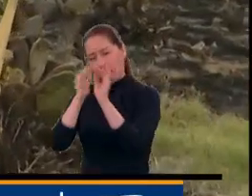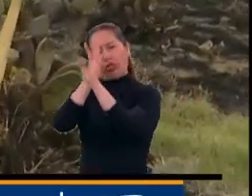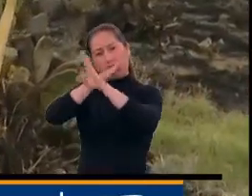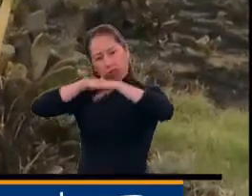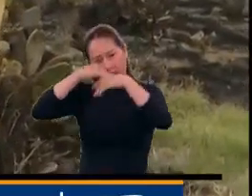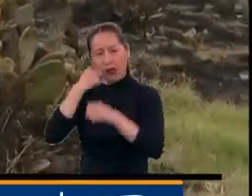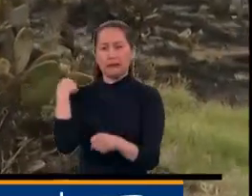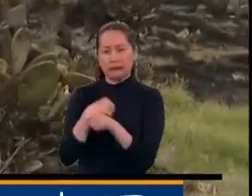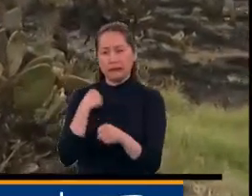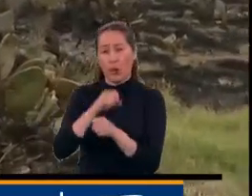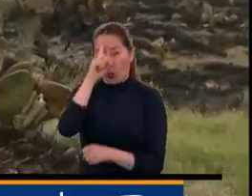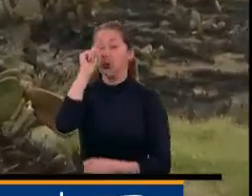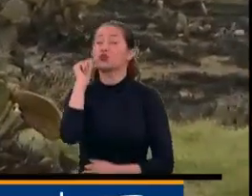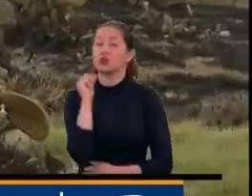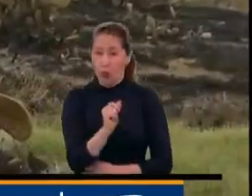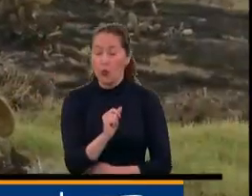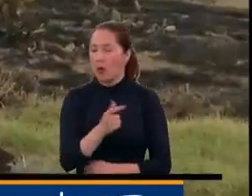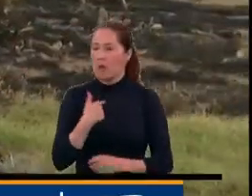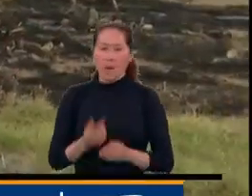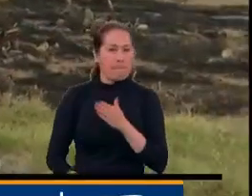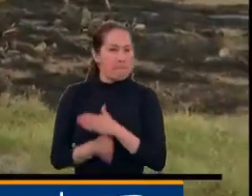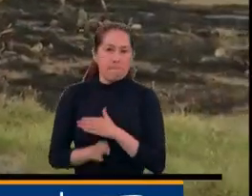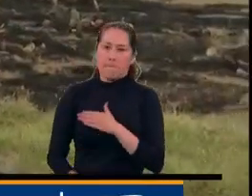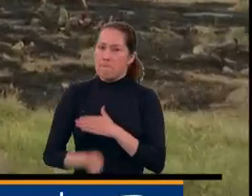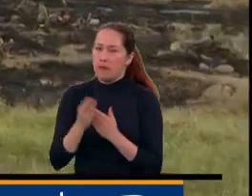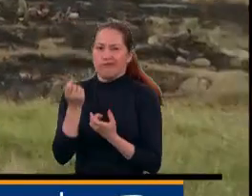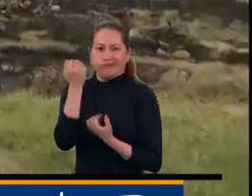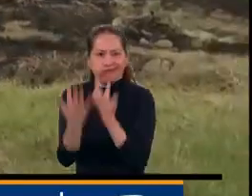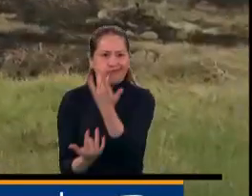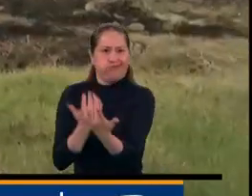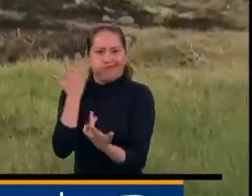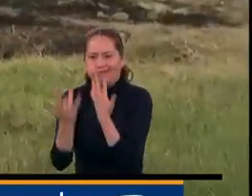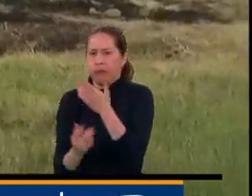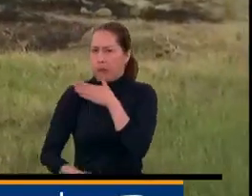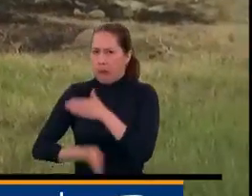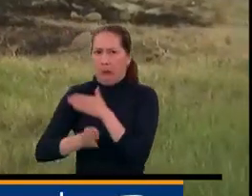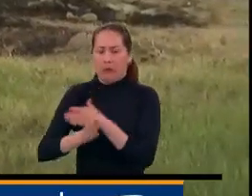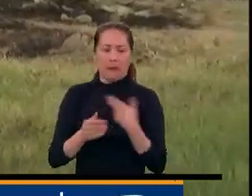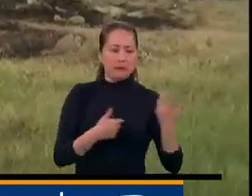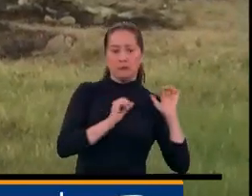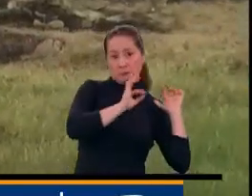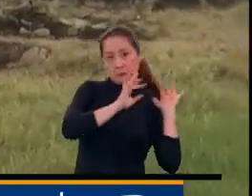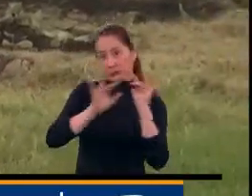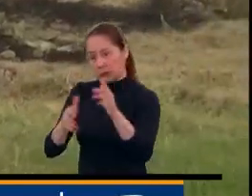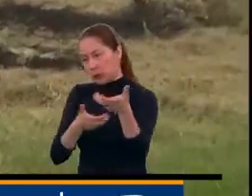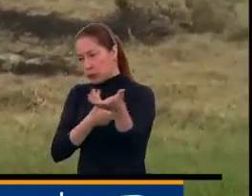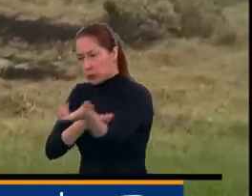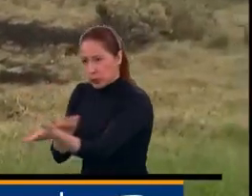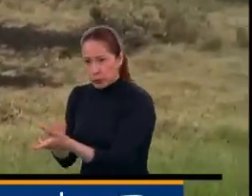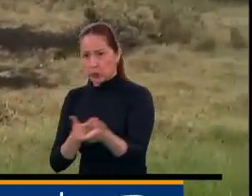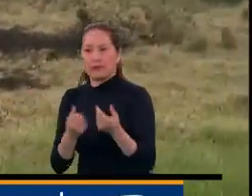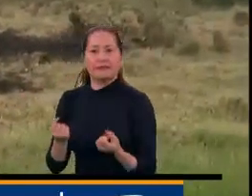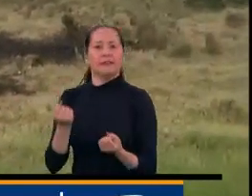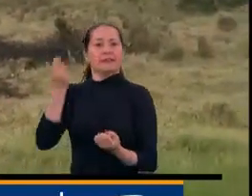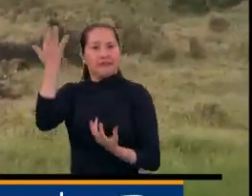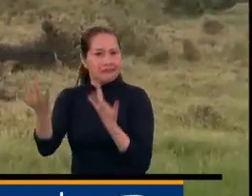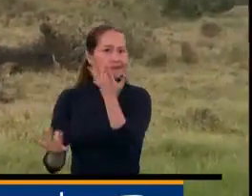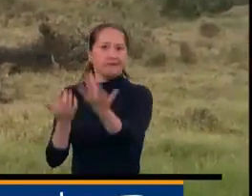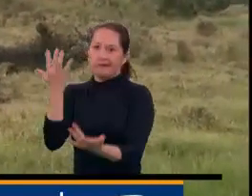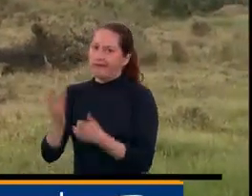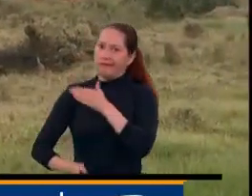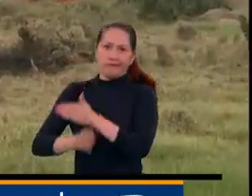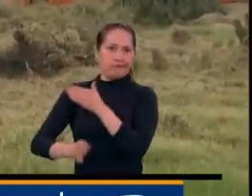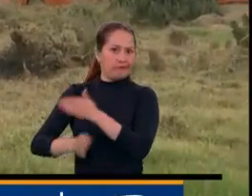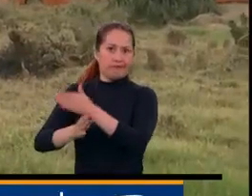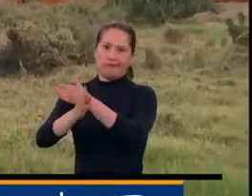del día. En este momento ustedes están viendo uno de los puntos donde las llamas justamente se avivan. Nosotros preparamos el